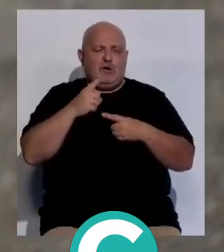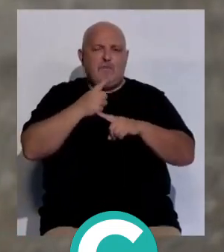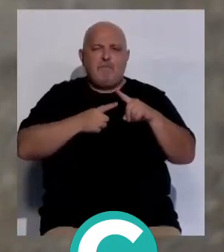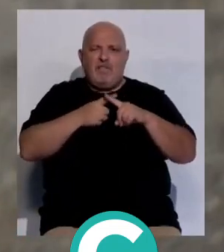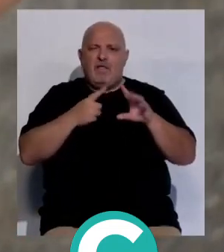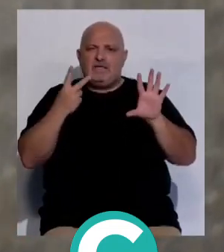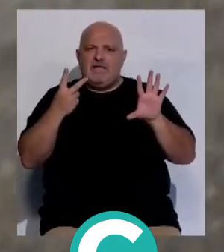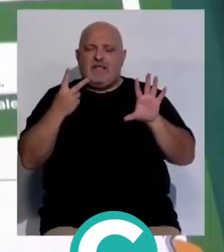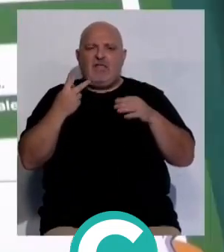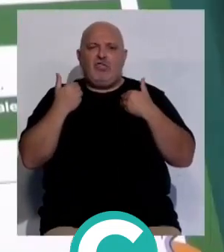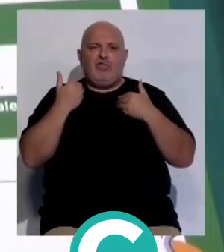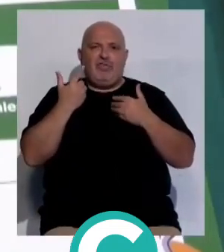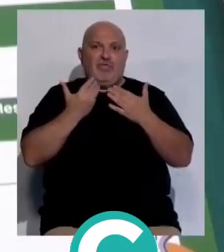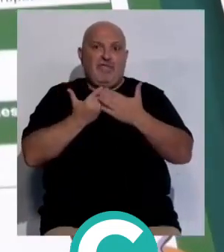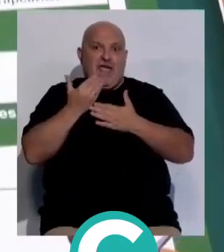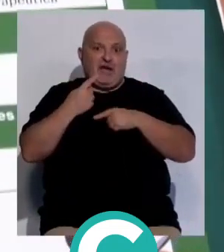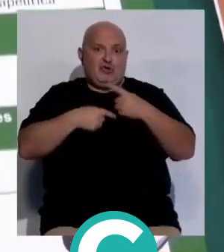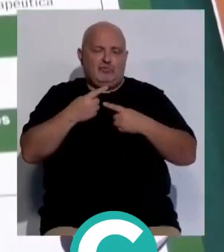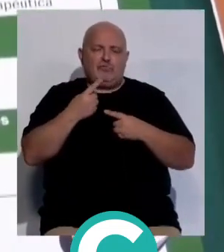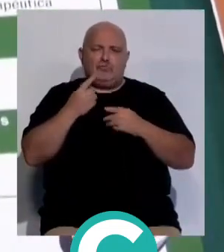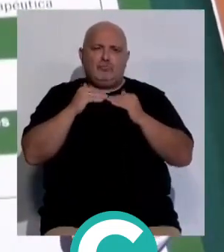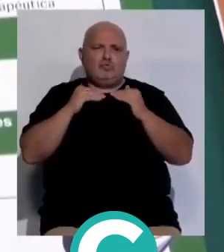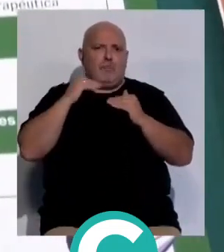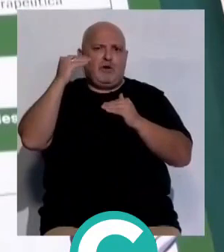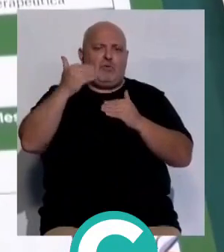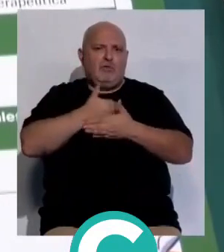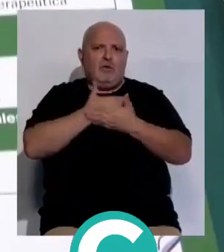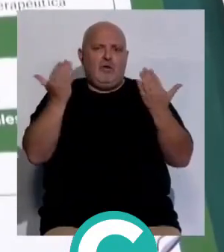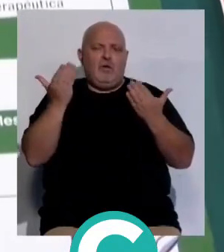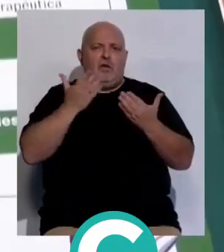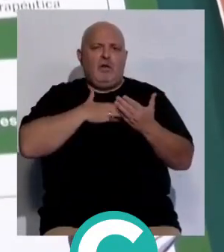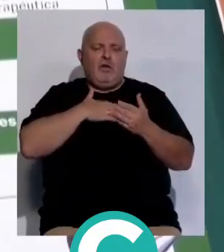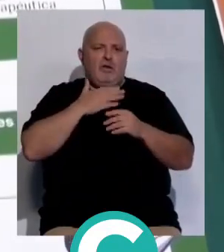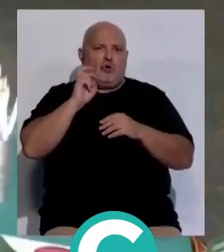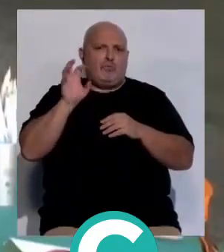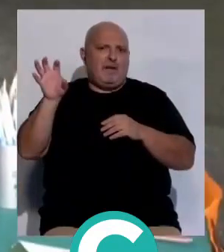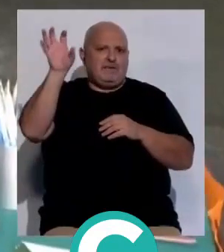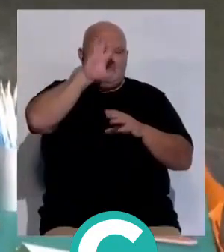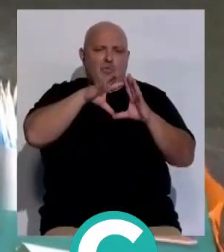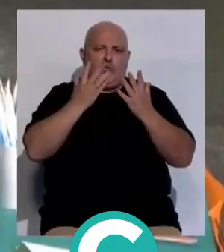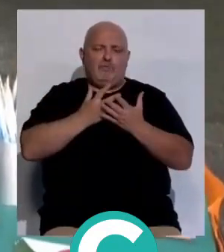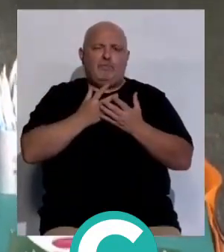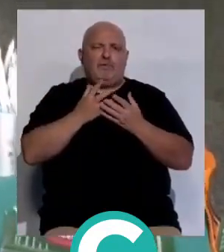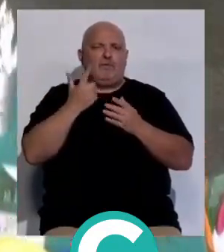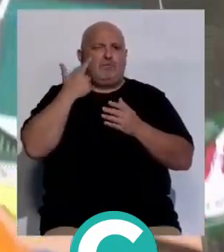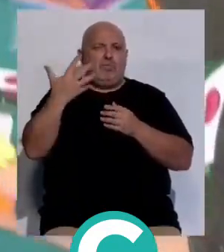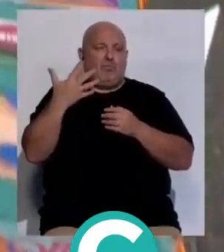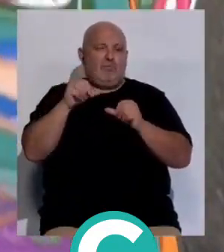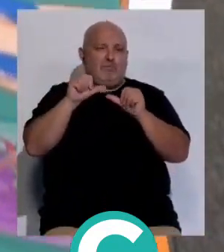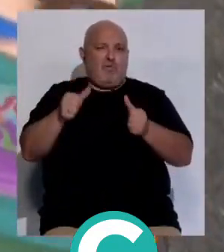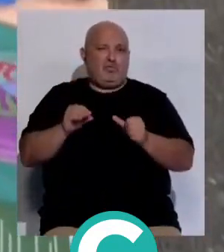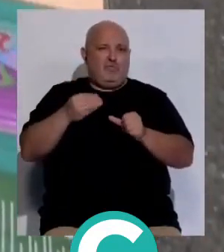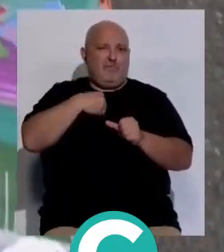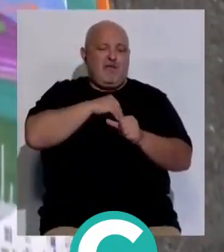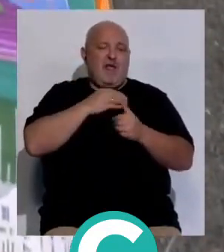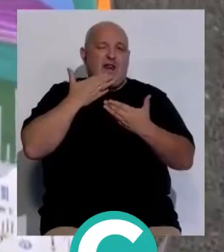media de 7 donantes diarios cifras muy superiores a las alcanzadas por el resto de países del mundo. El prestigio del modelo español